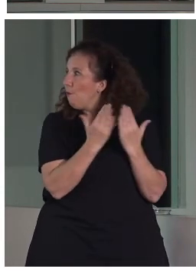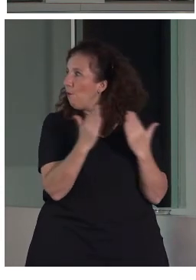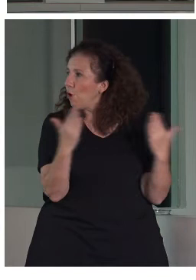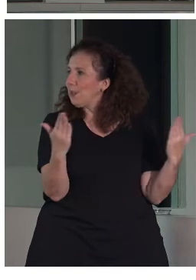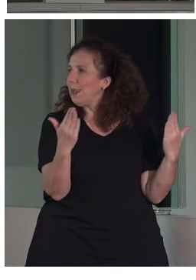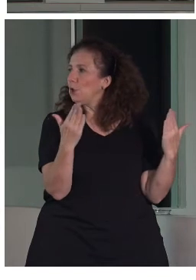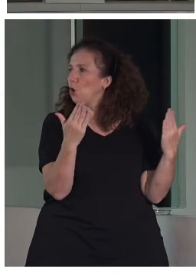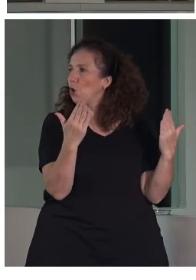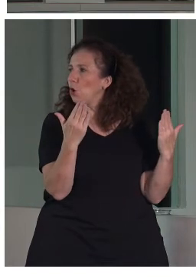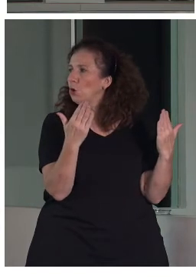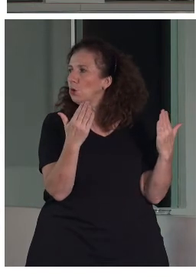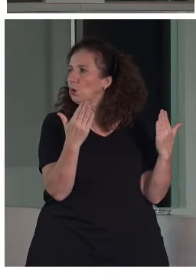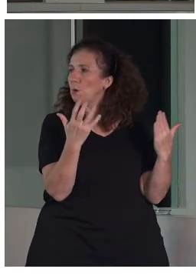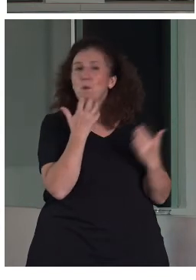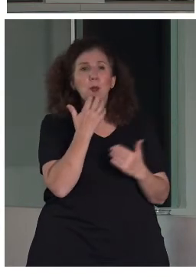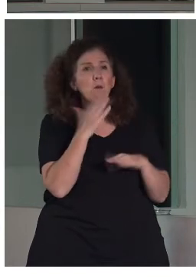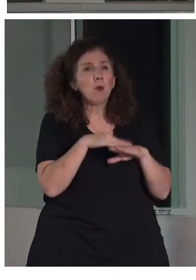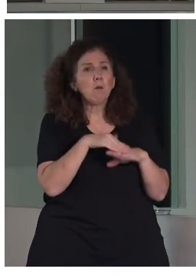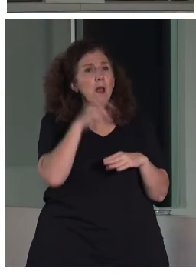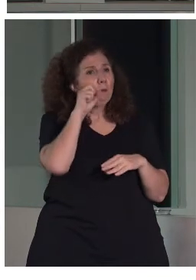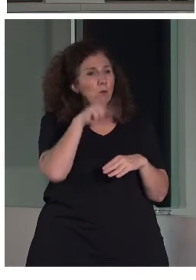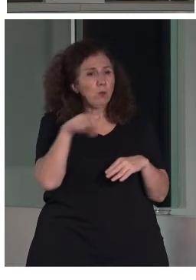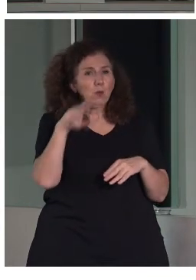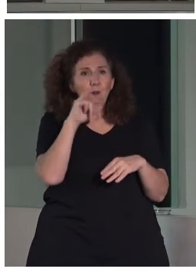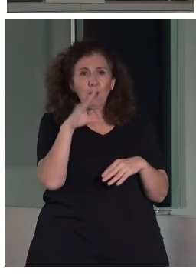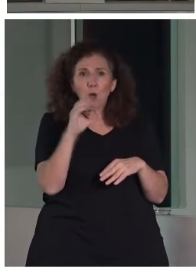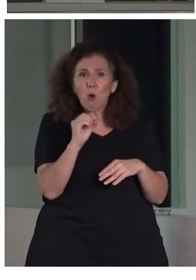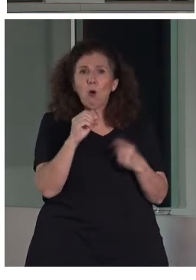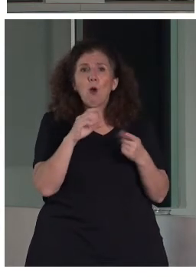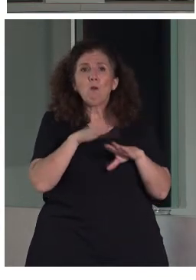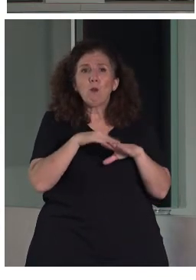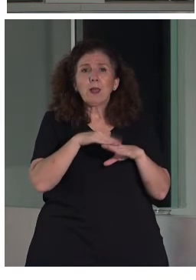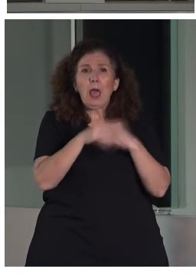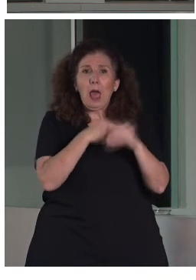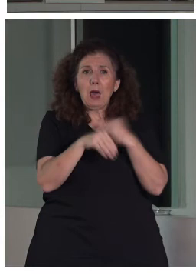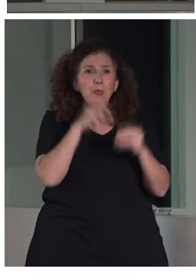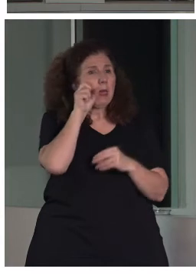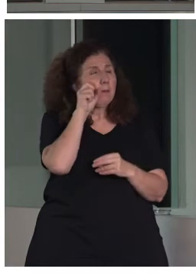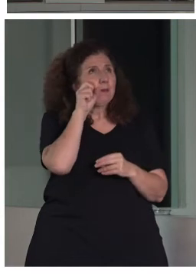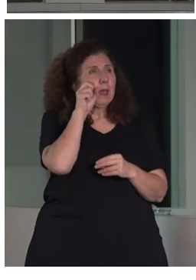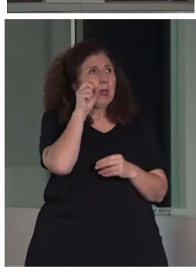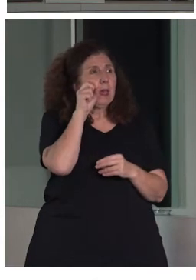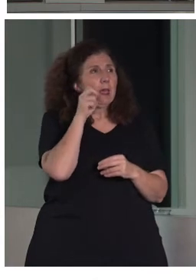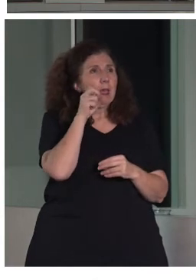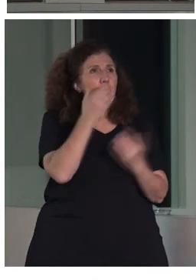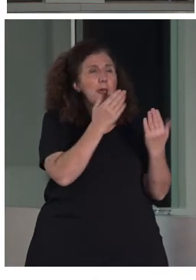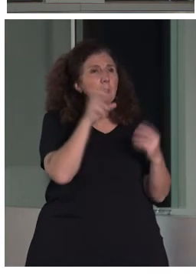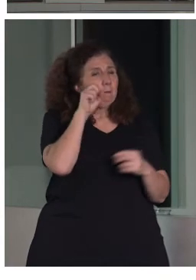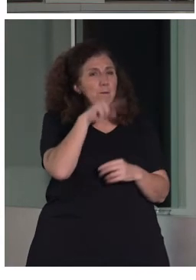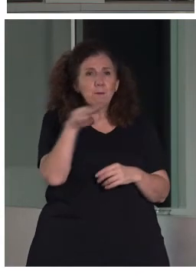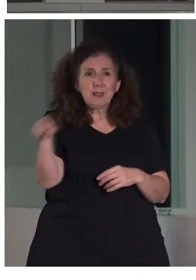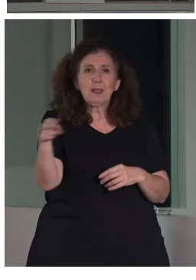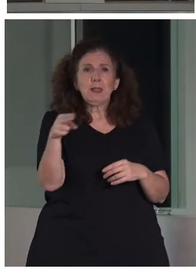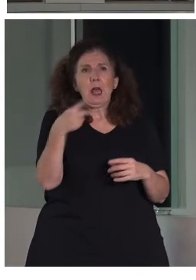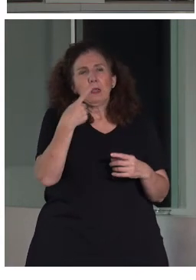por ejemplo, para el Museo ICO que organiza exposiciones temporales de arquitectura. La arquitectura es